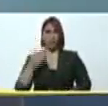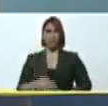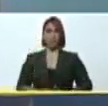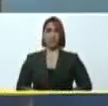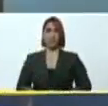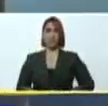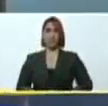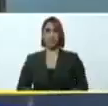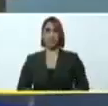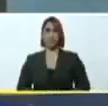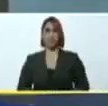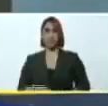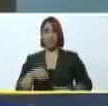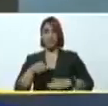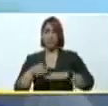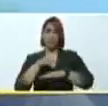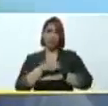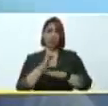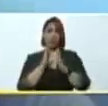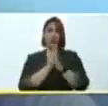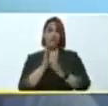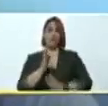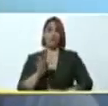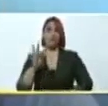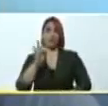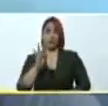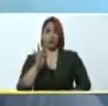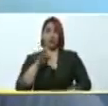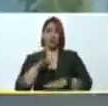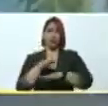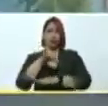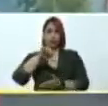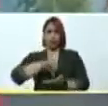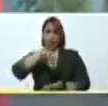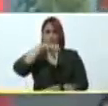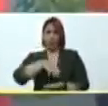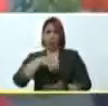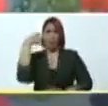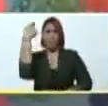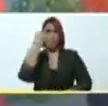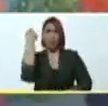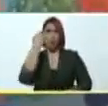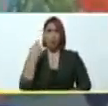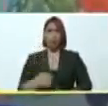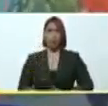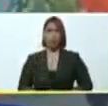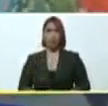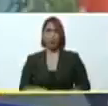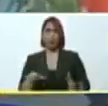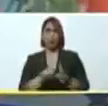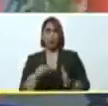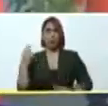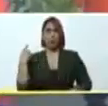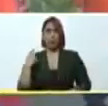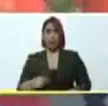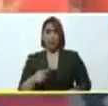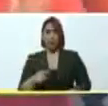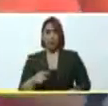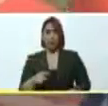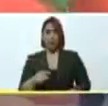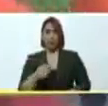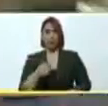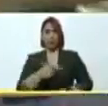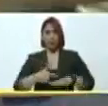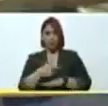Desde acá, desde el municipio San Fernando, municipio capital del estado Apure, donde tenemos un gobierno presidido por